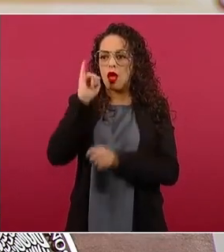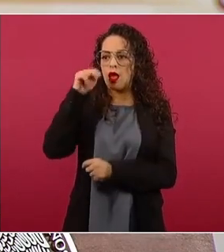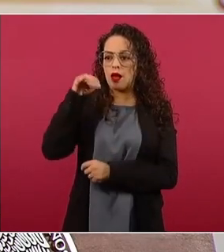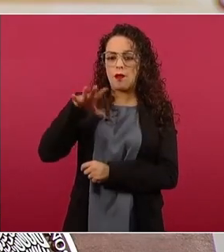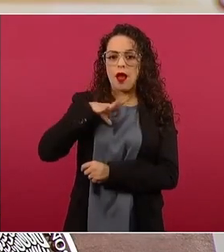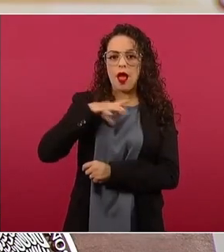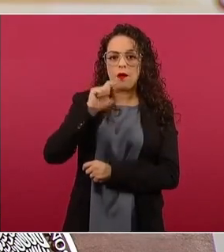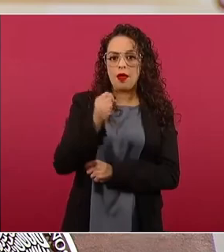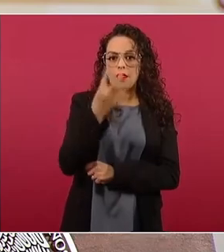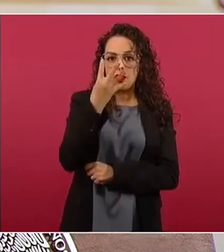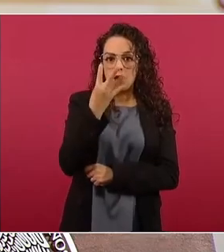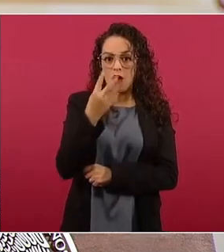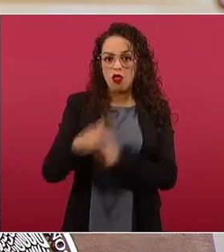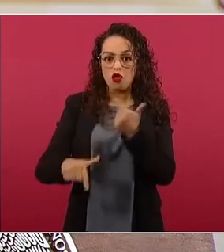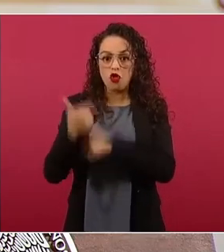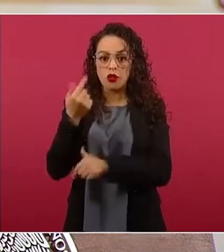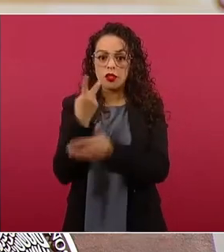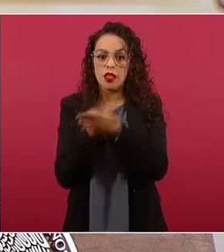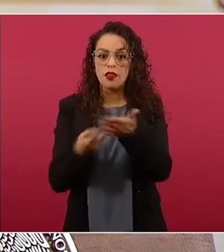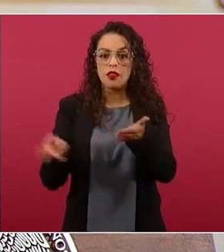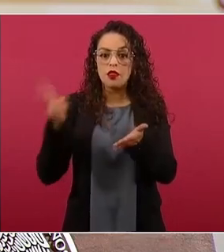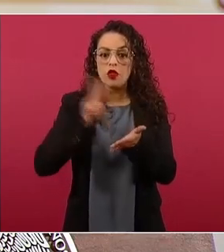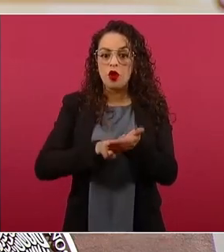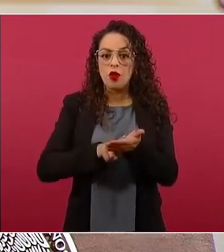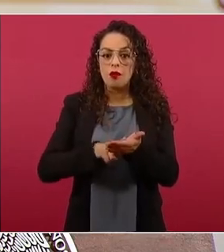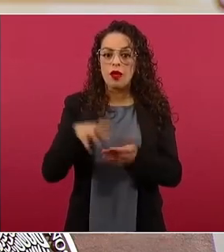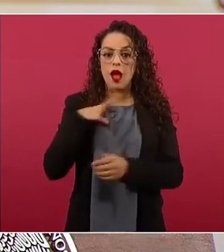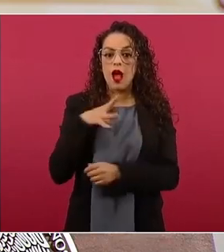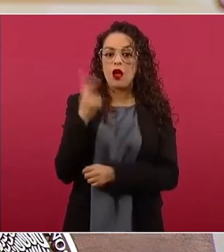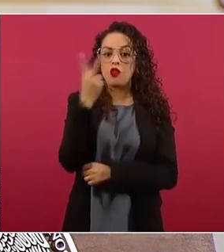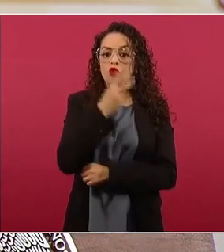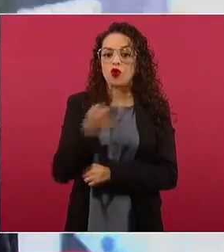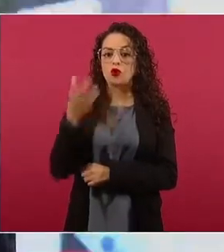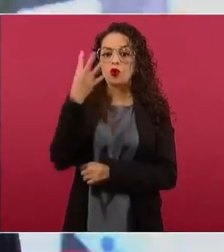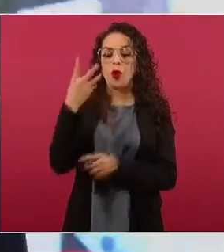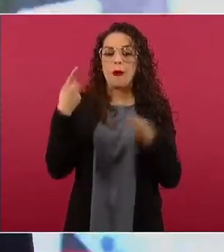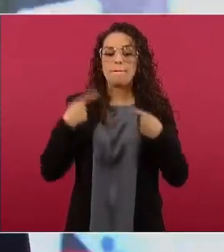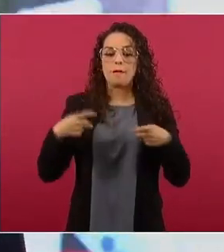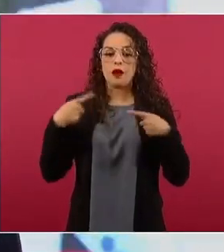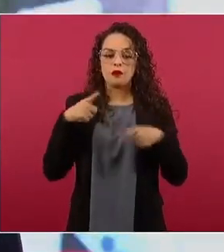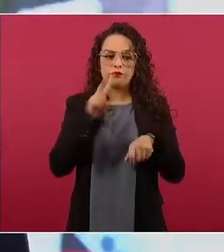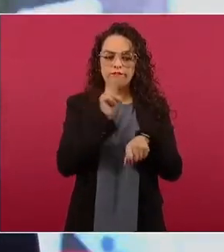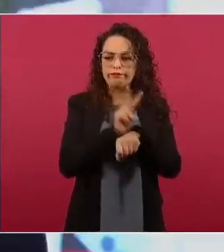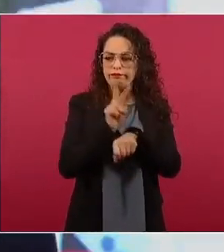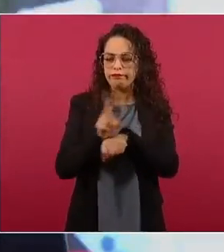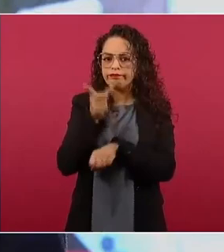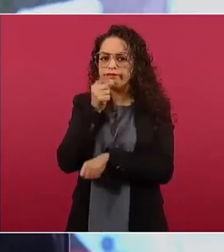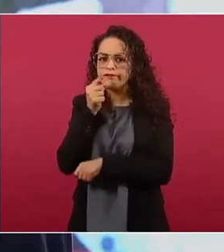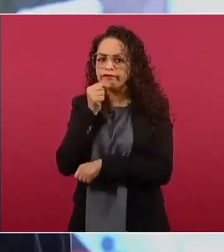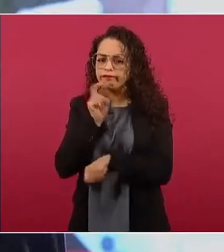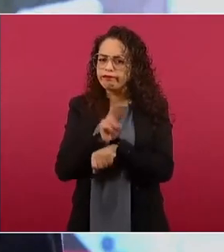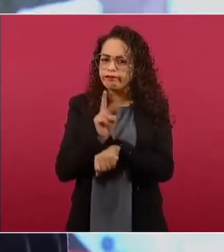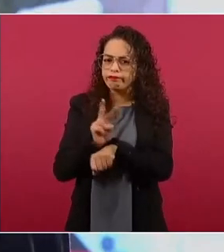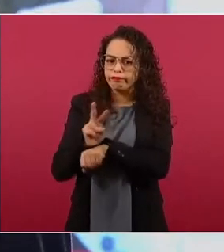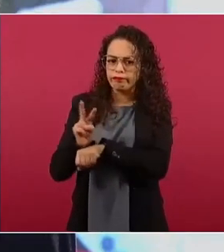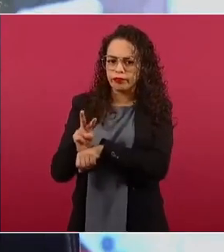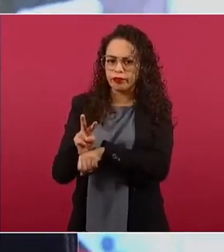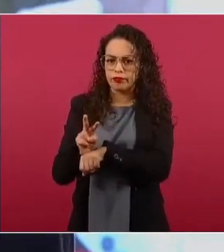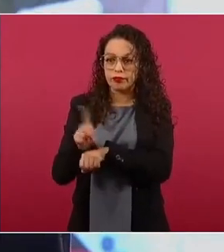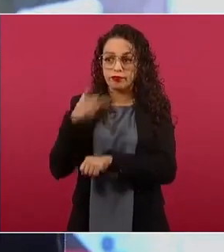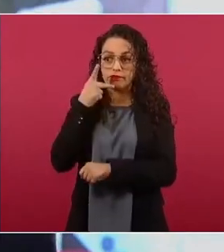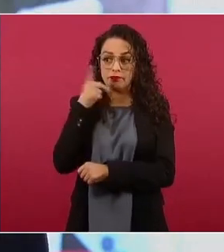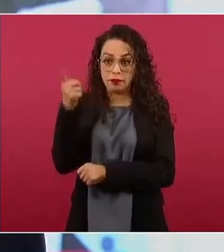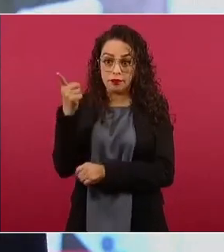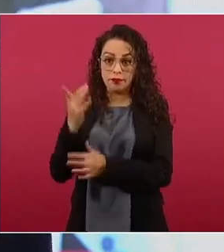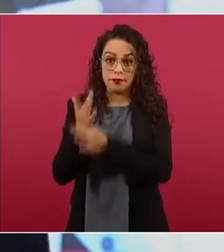12 filtros dobles, con una plantilla de 204 agentes federales de migración, de acuerdo al Instituto Nacional de